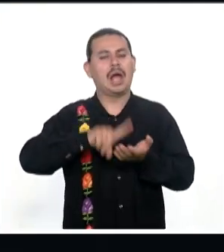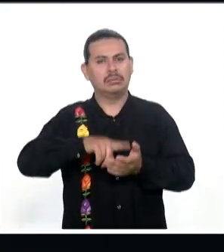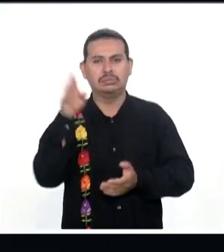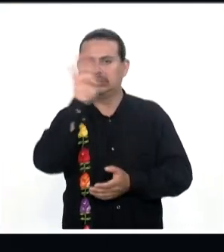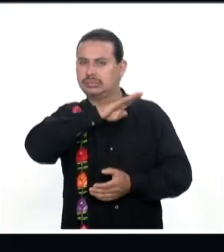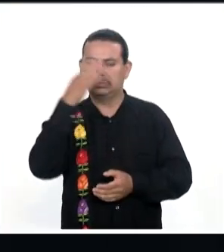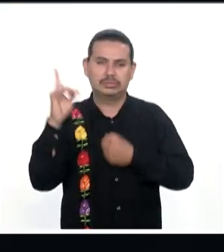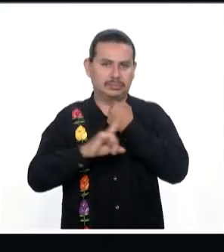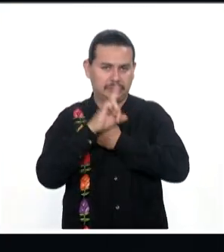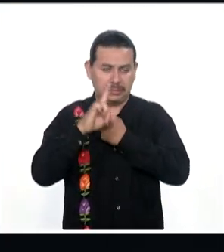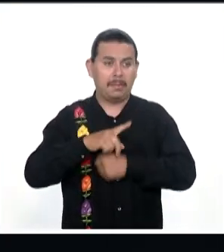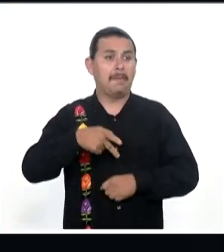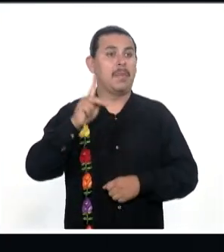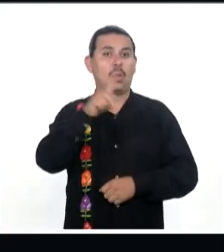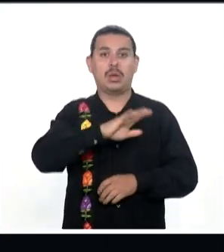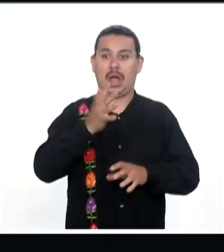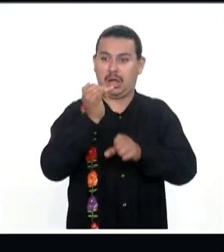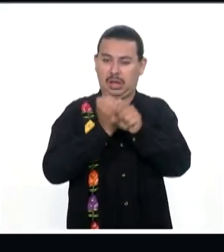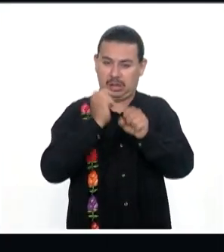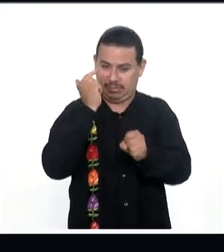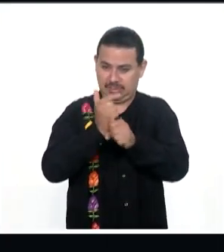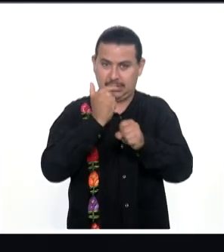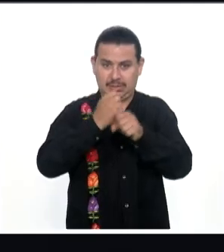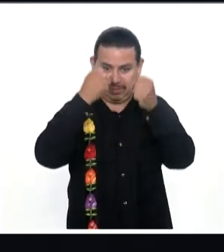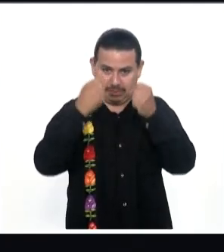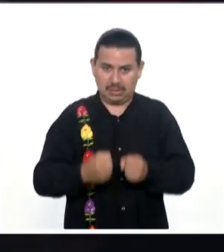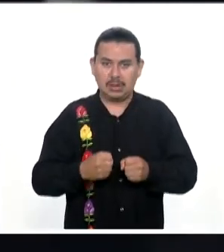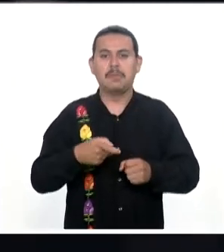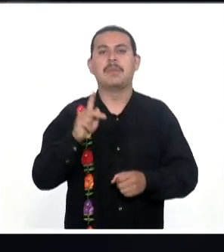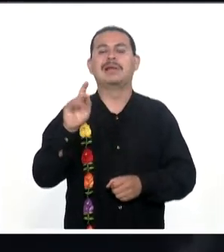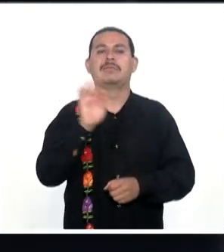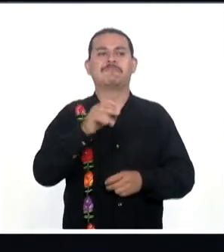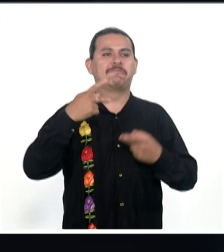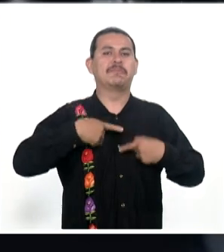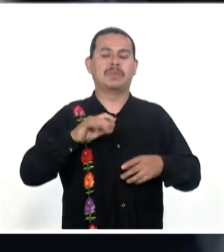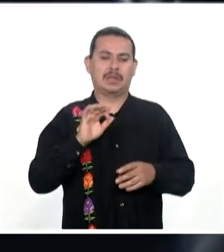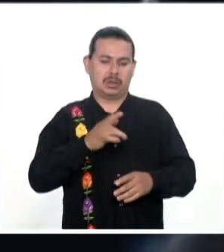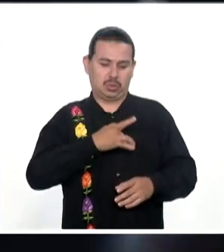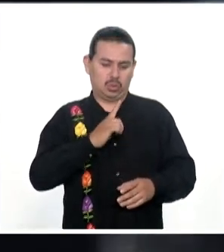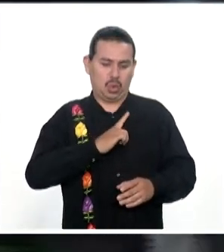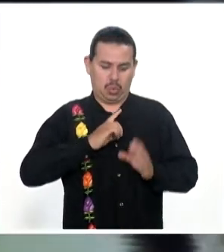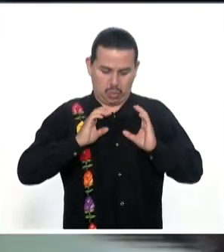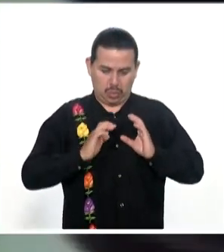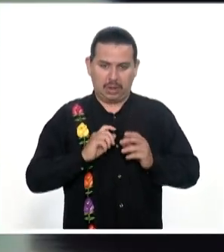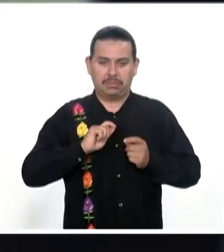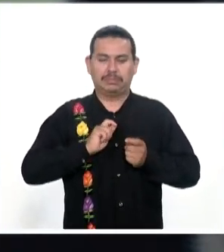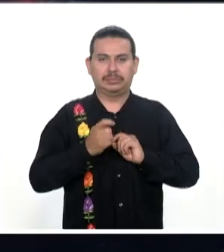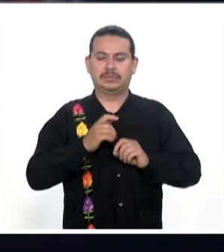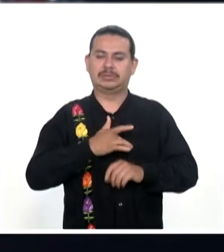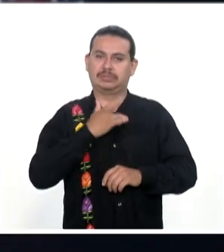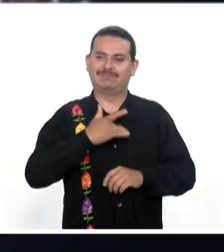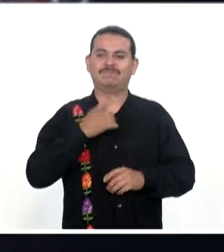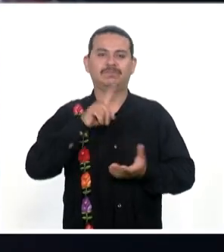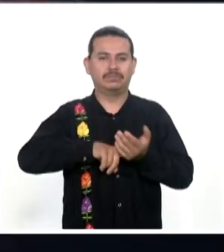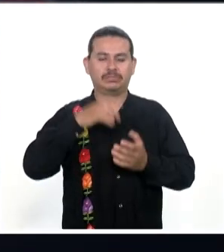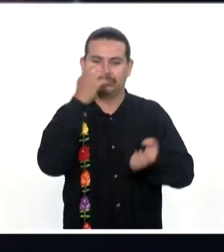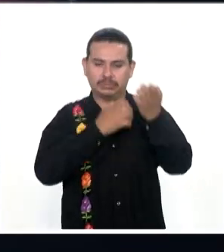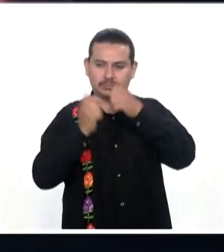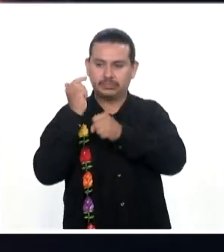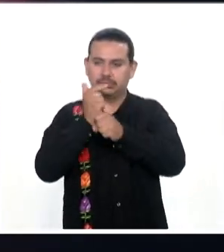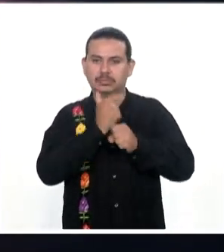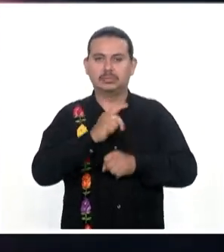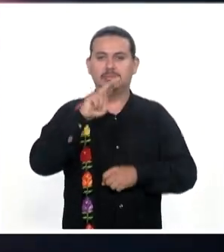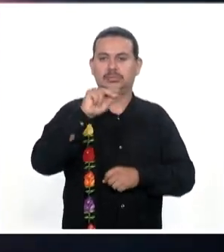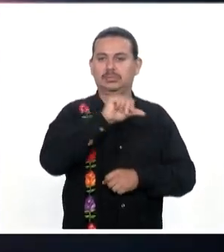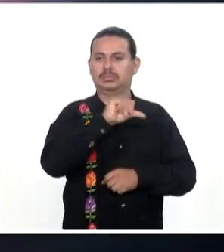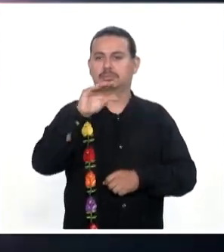Aunque no está comprobado Del todo Que exista Una predisposición genética Para desarrollar El trastorno bipolar Los estudios Muestran Que del